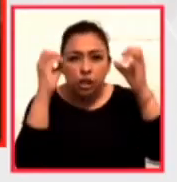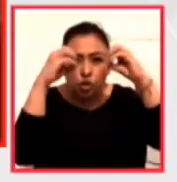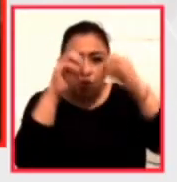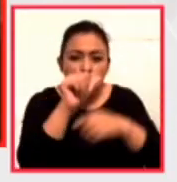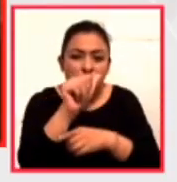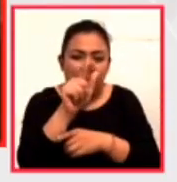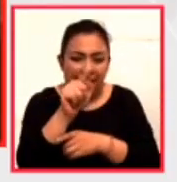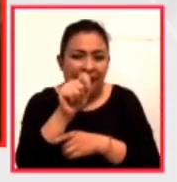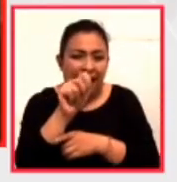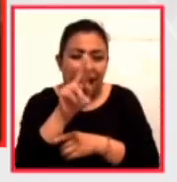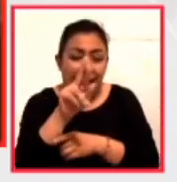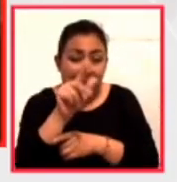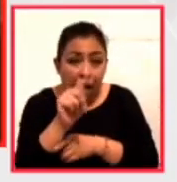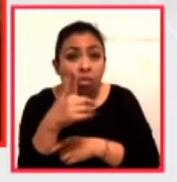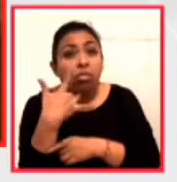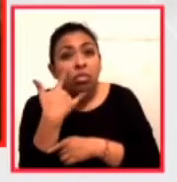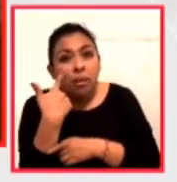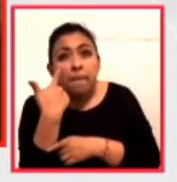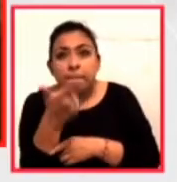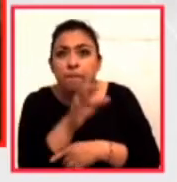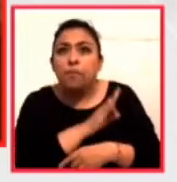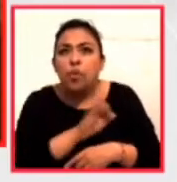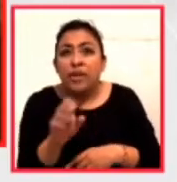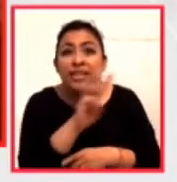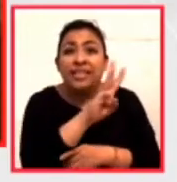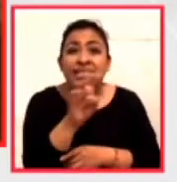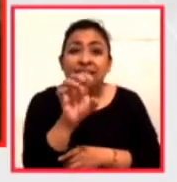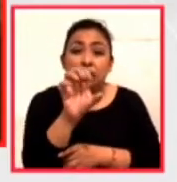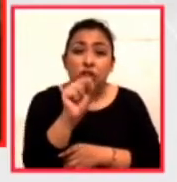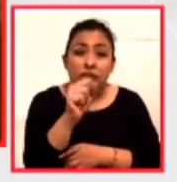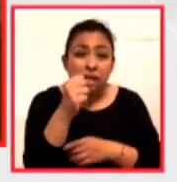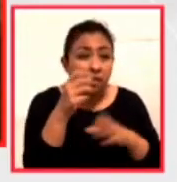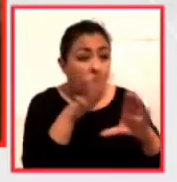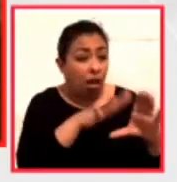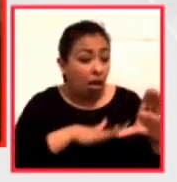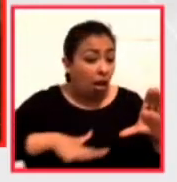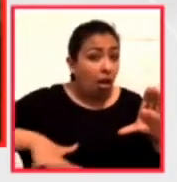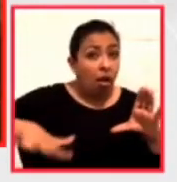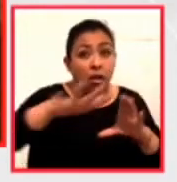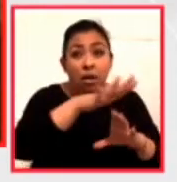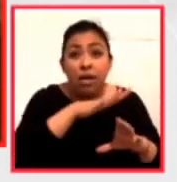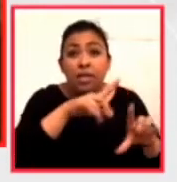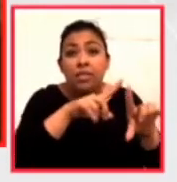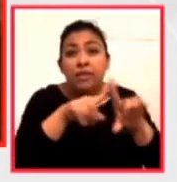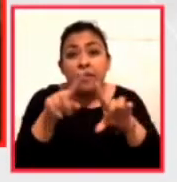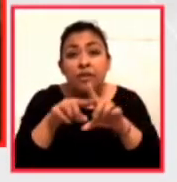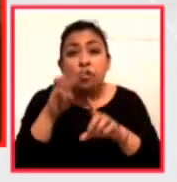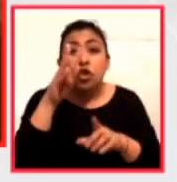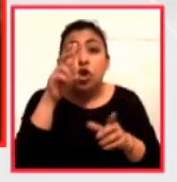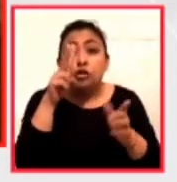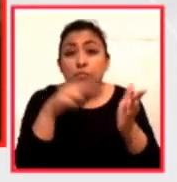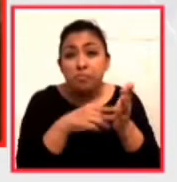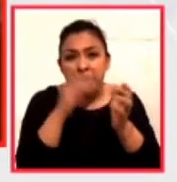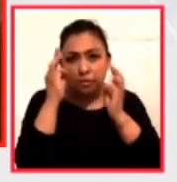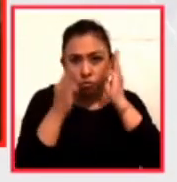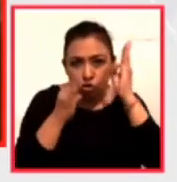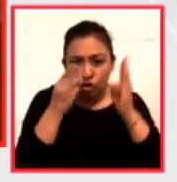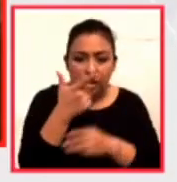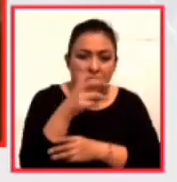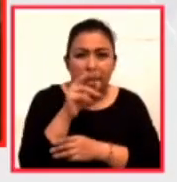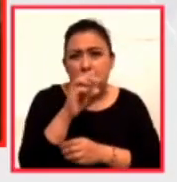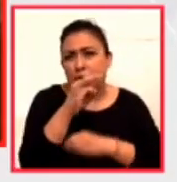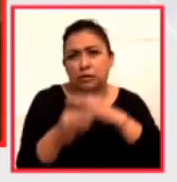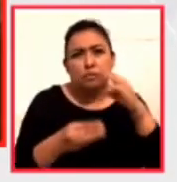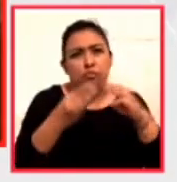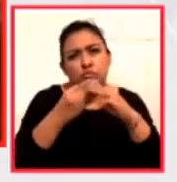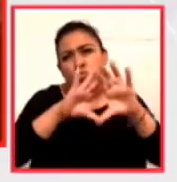puede hacer un recorrido virtual de 360 grados a lo largo de más de 2.000 museos y galerías de todo el